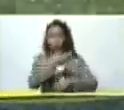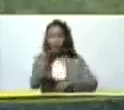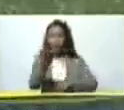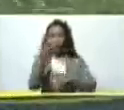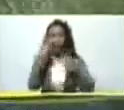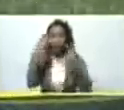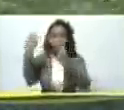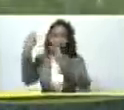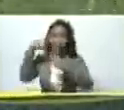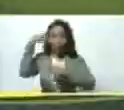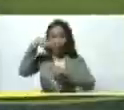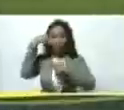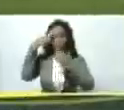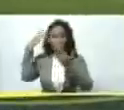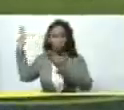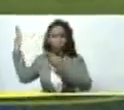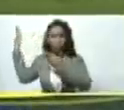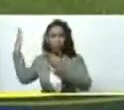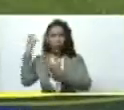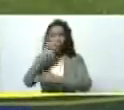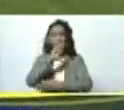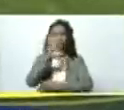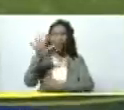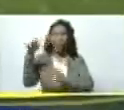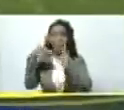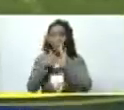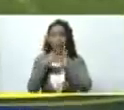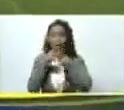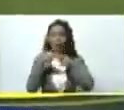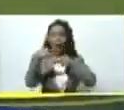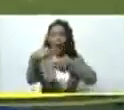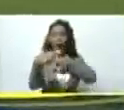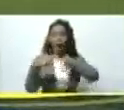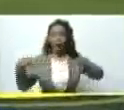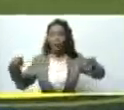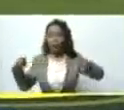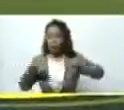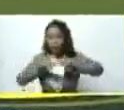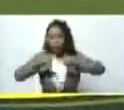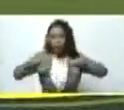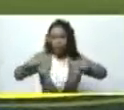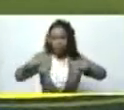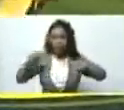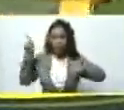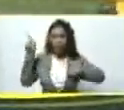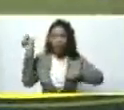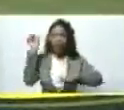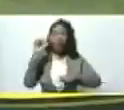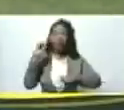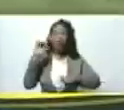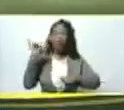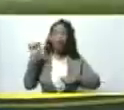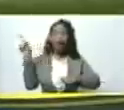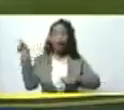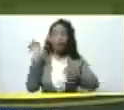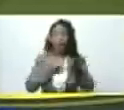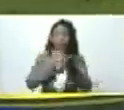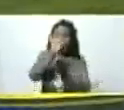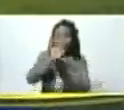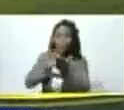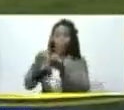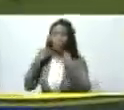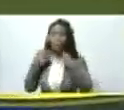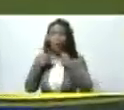a través de las imágenes de apoyo más de 25 mil hectáreas del cultivo de soya esto es un cultivo altamente estratégico para